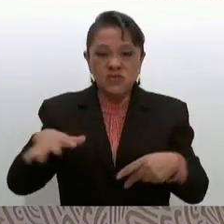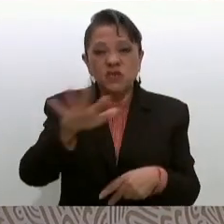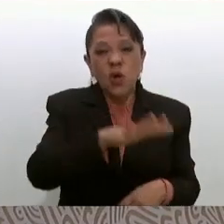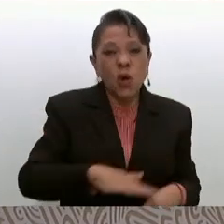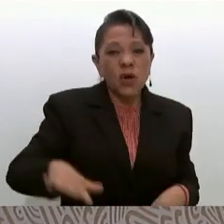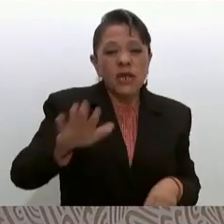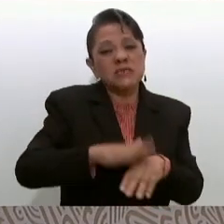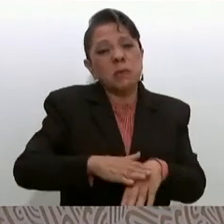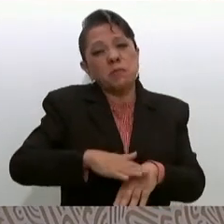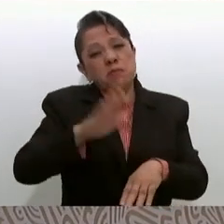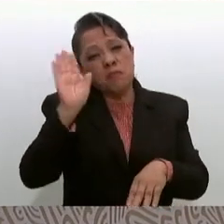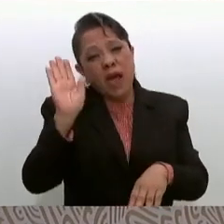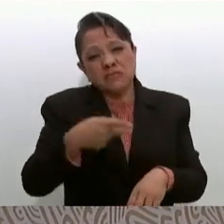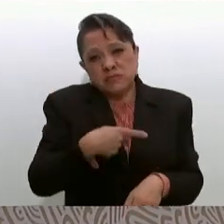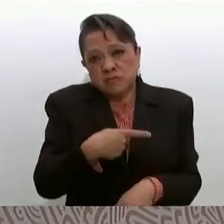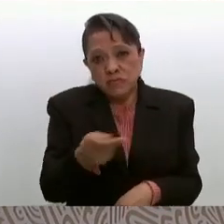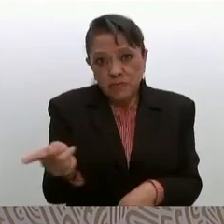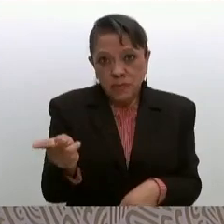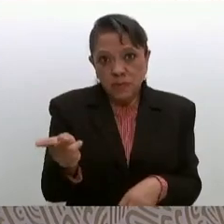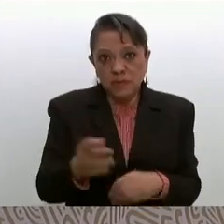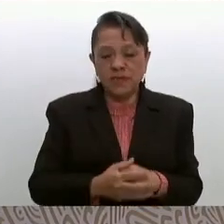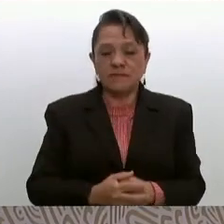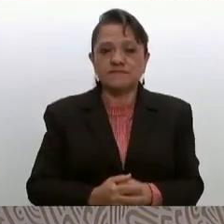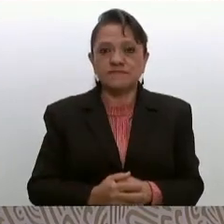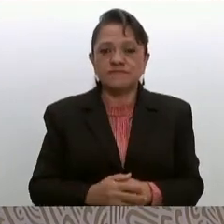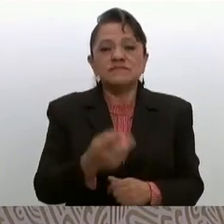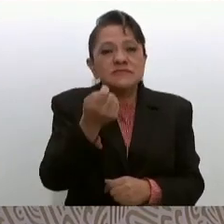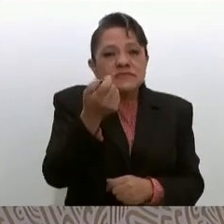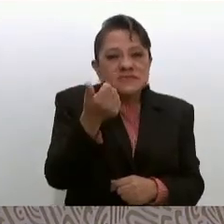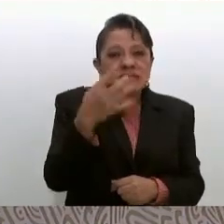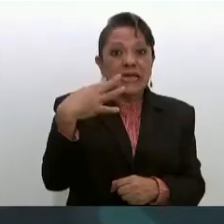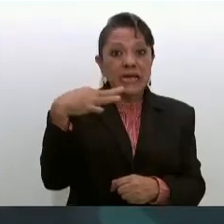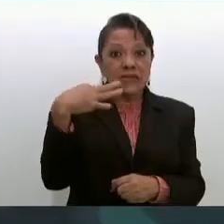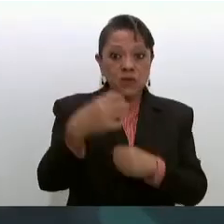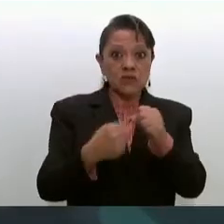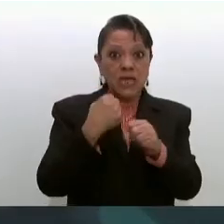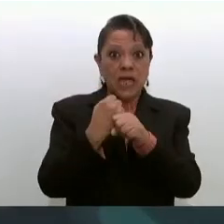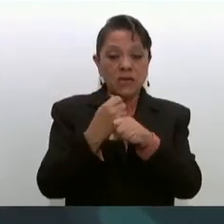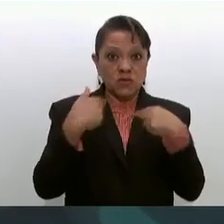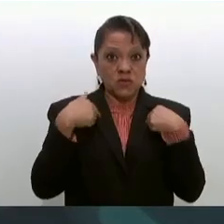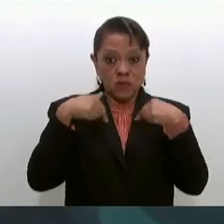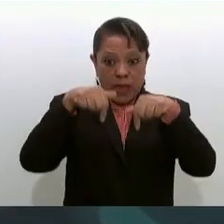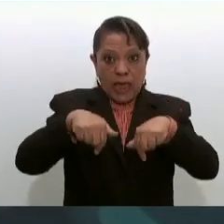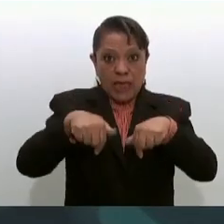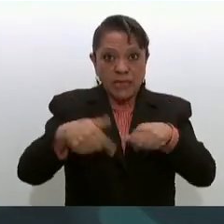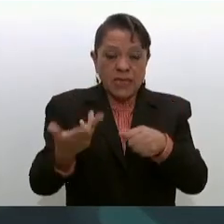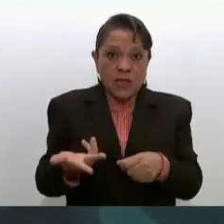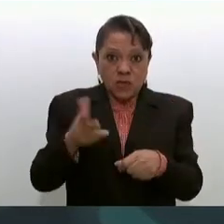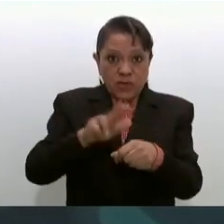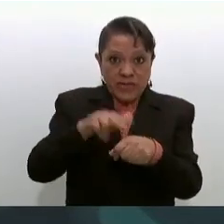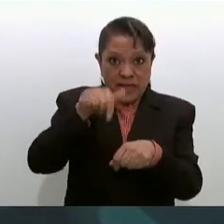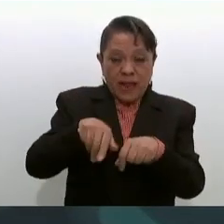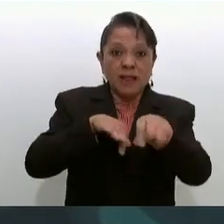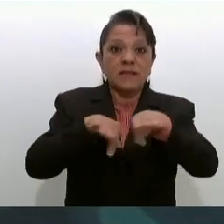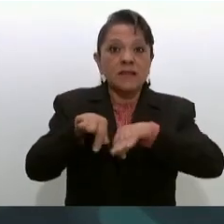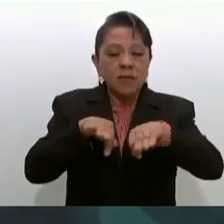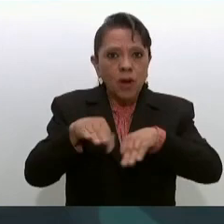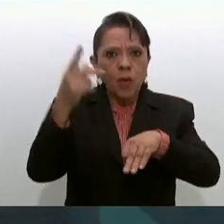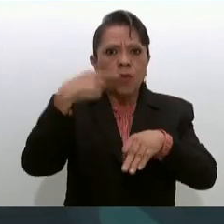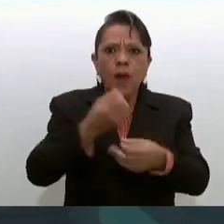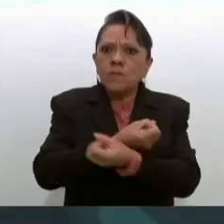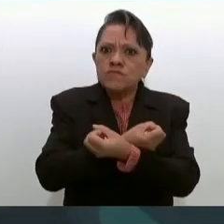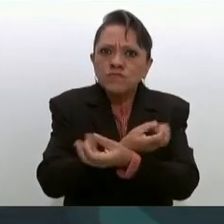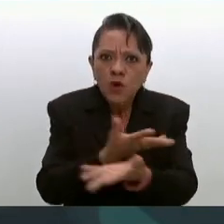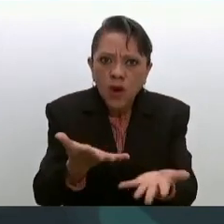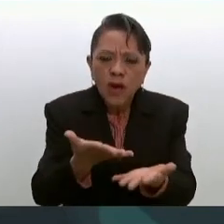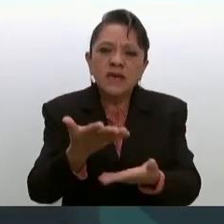la que menos tiene. Son casi 14 años los que este hospital lleva trabajando para brindar servicios